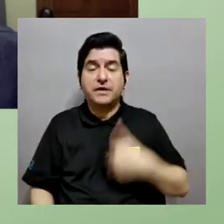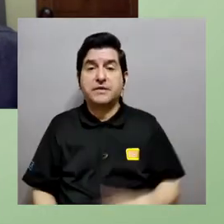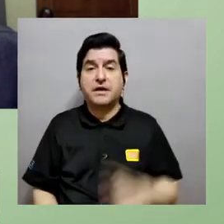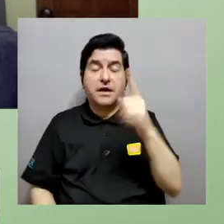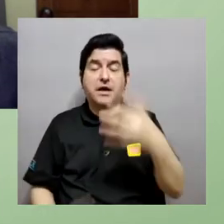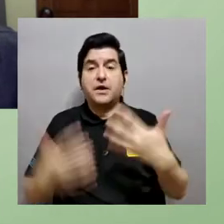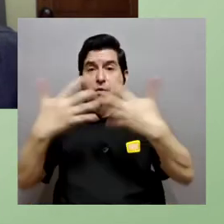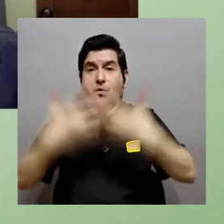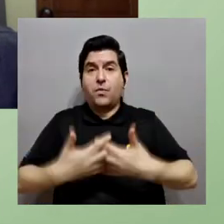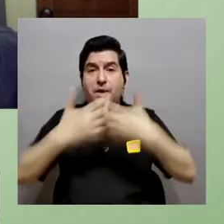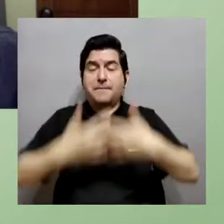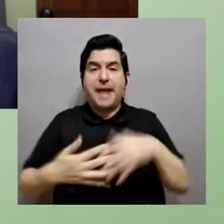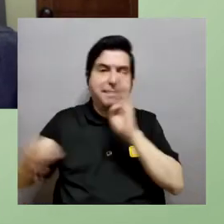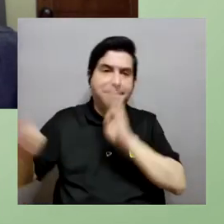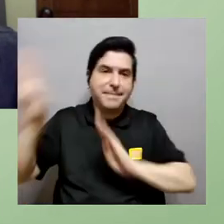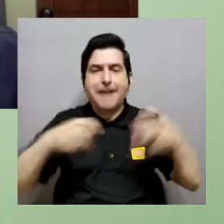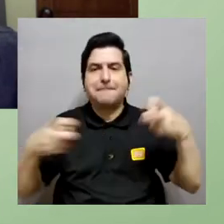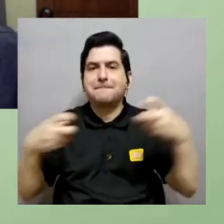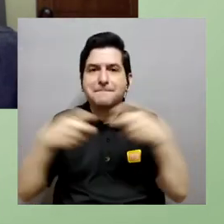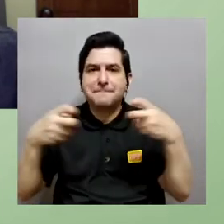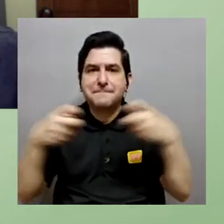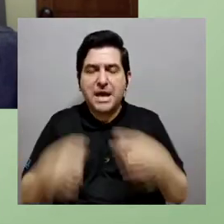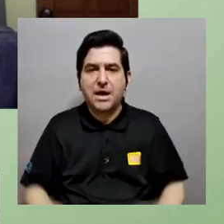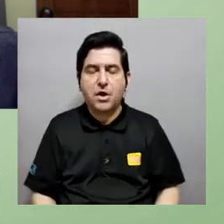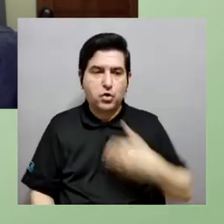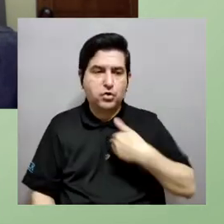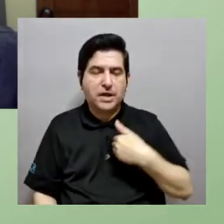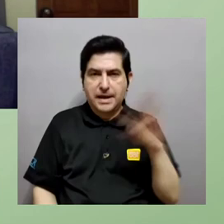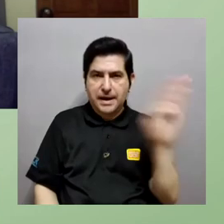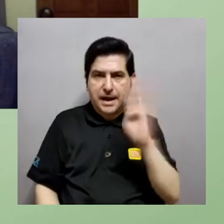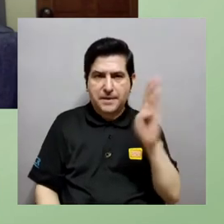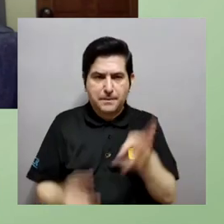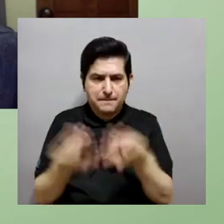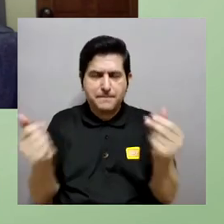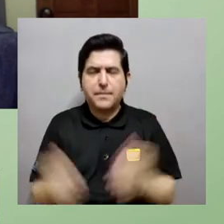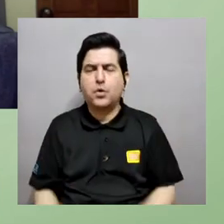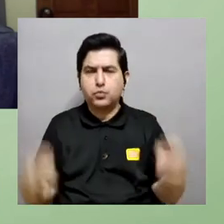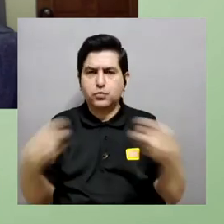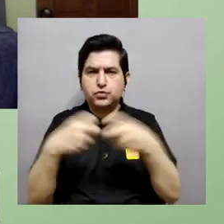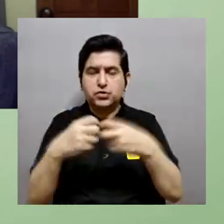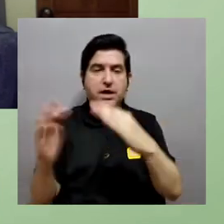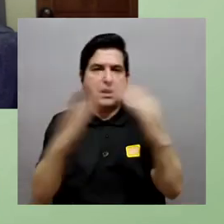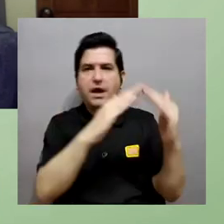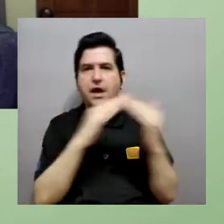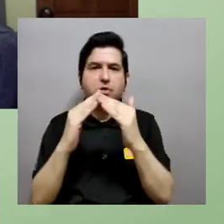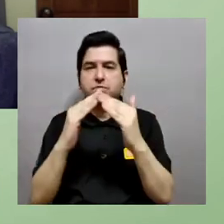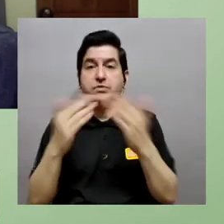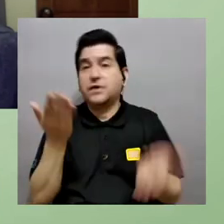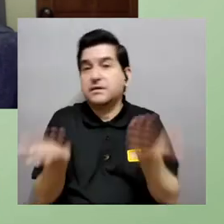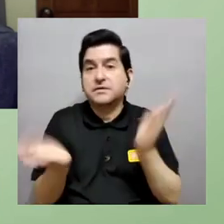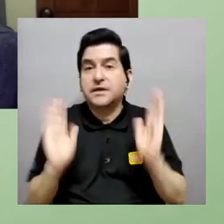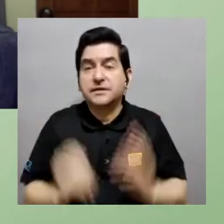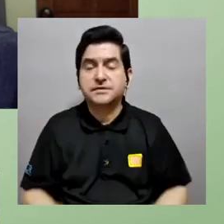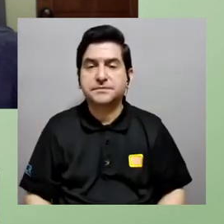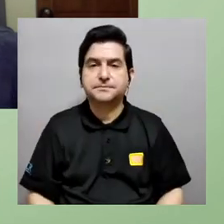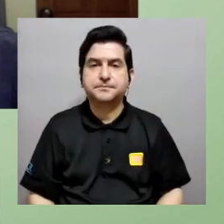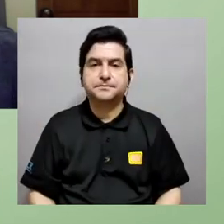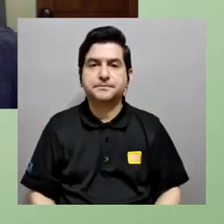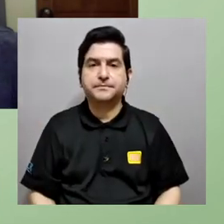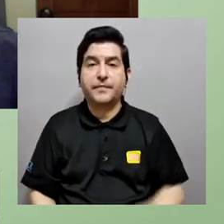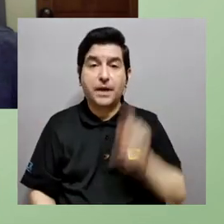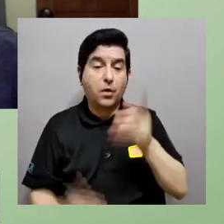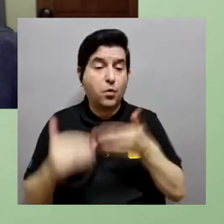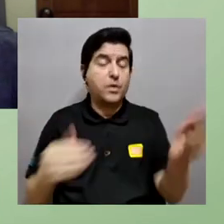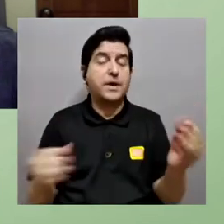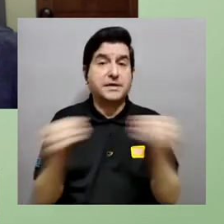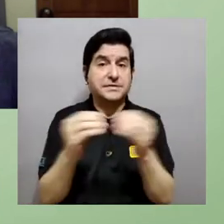lejos estamos de tener una planta bioeléctrica no sé cómo se llamaría donde tengamos estas bacterias generando corriente ya